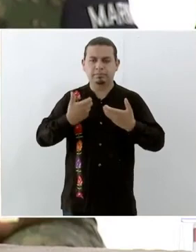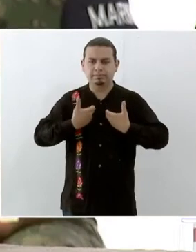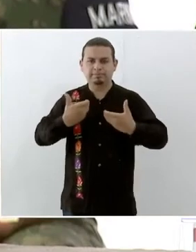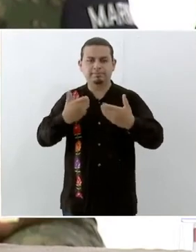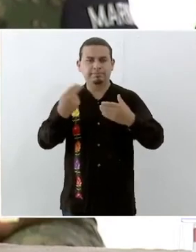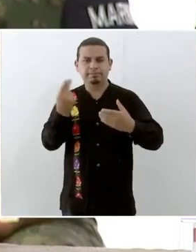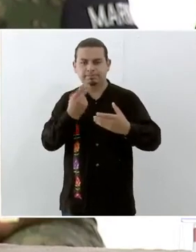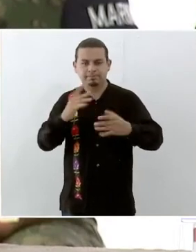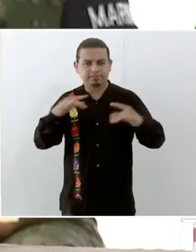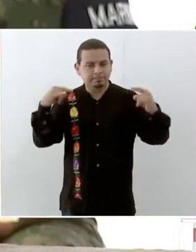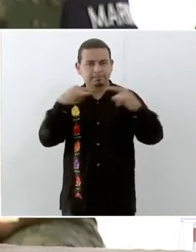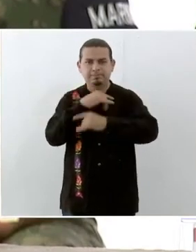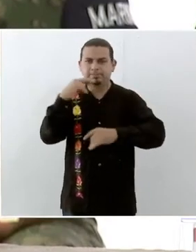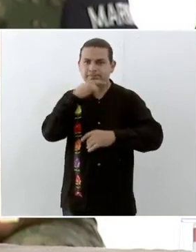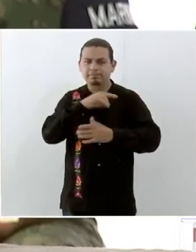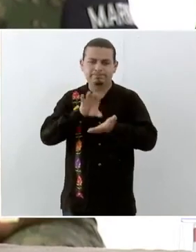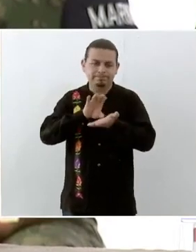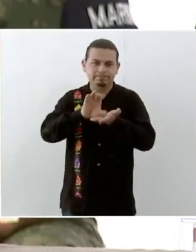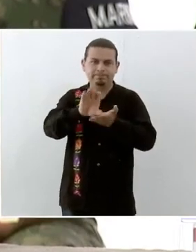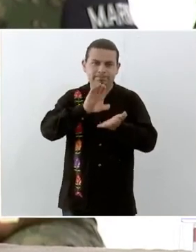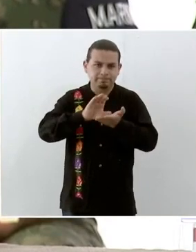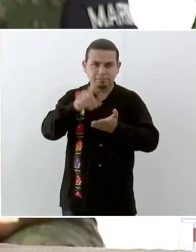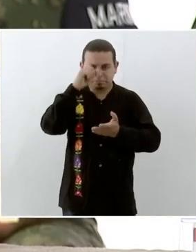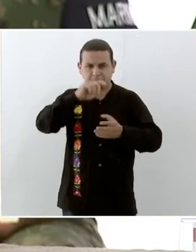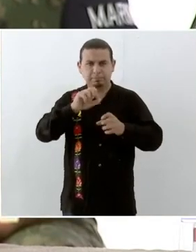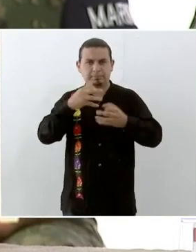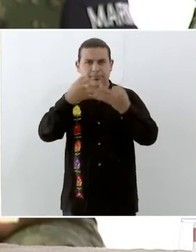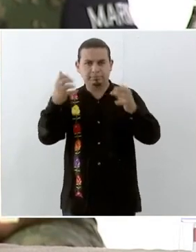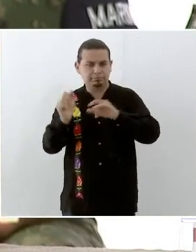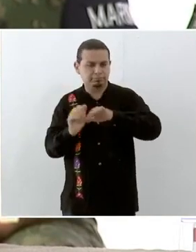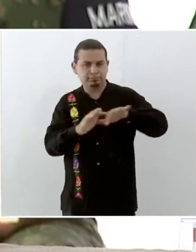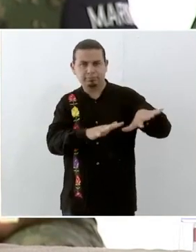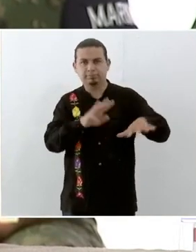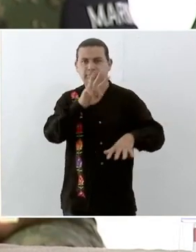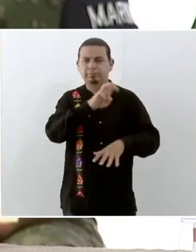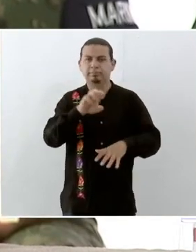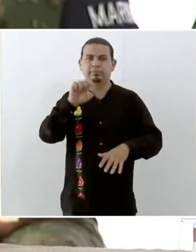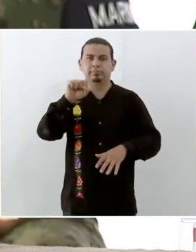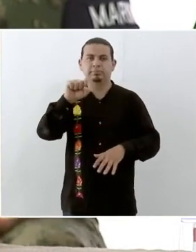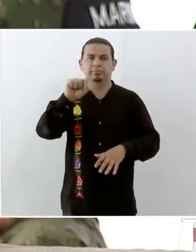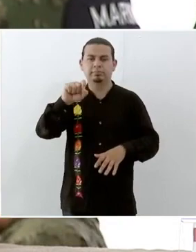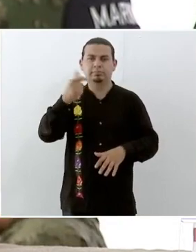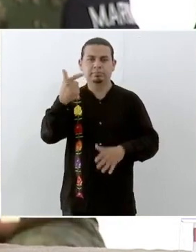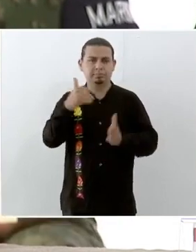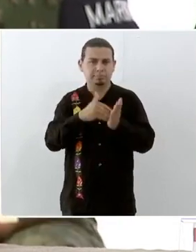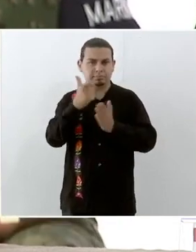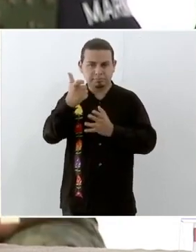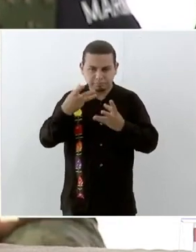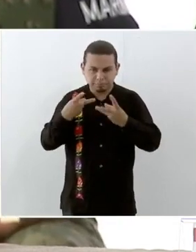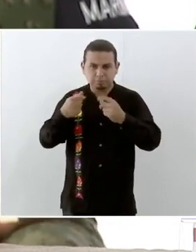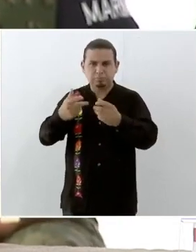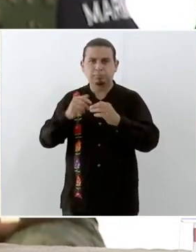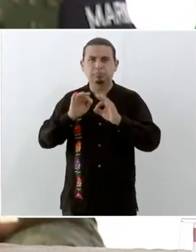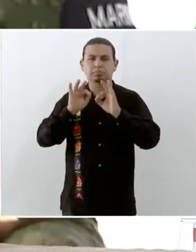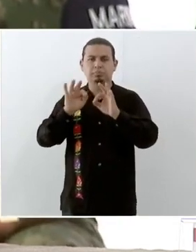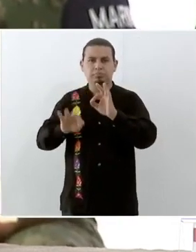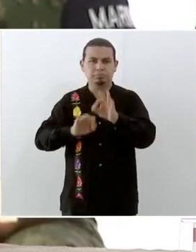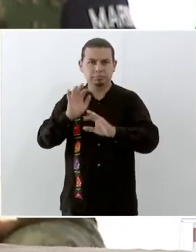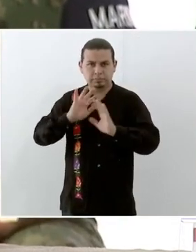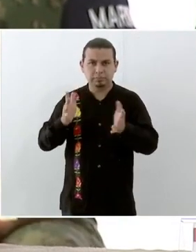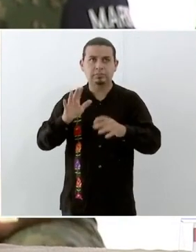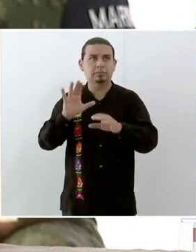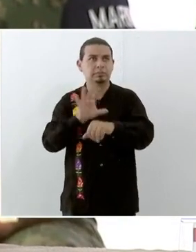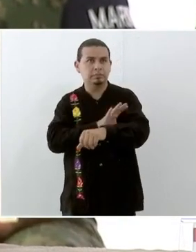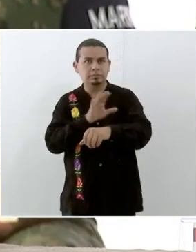comunicación por ejemplo y la maquinaria necesaria para ello fueron 360.7 millones de pesos. Recuperación de energía